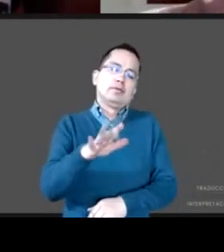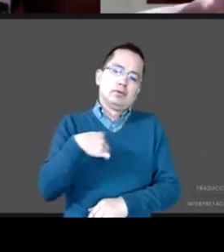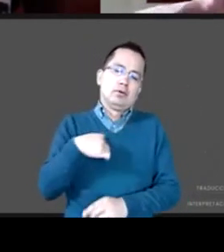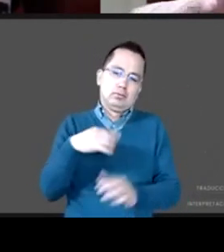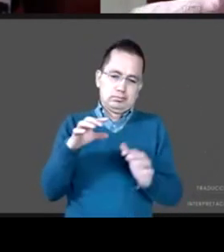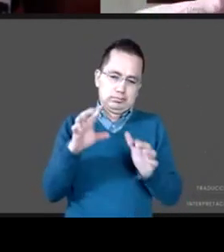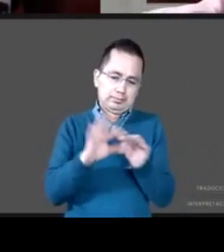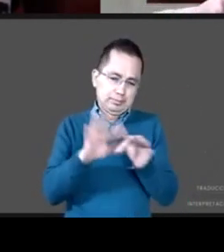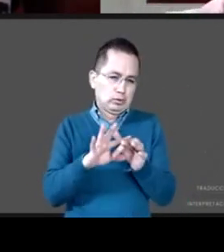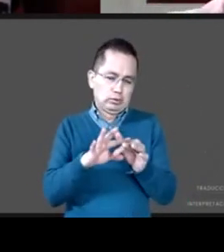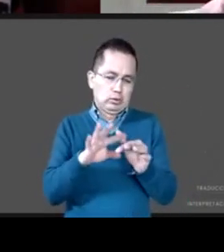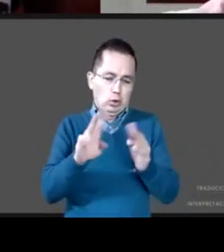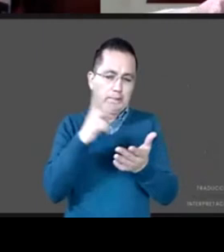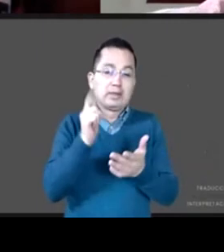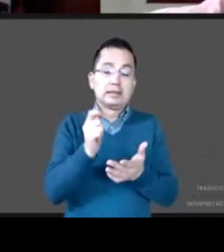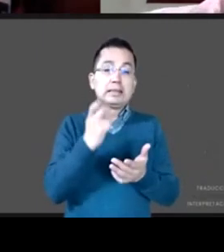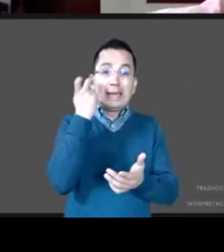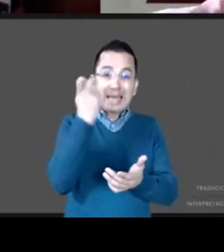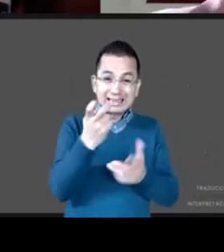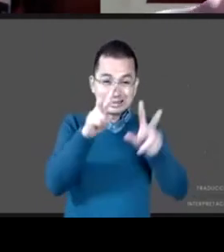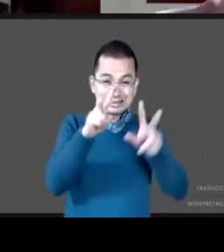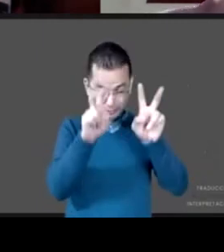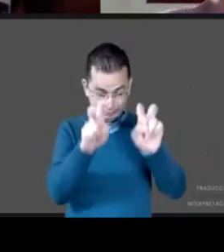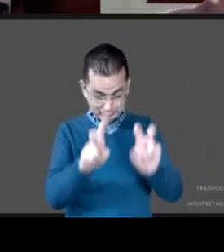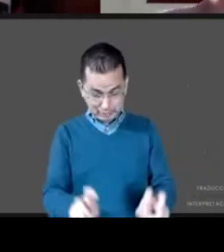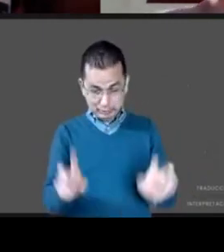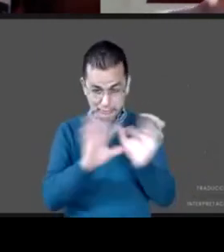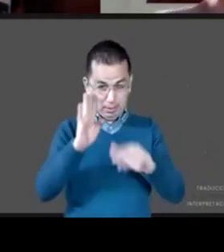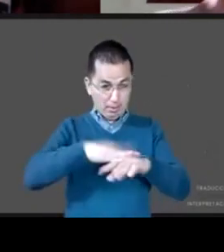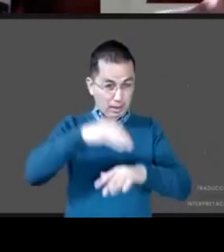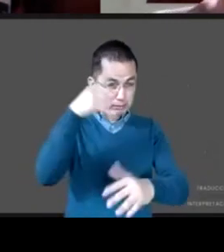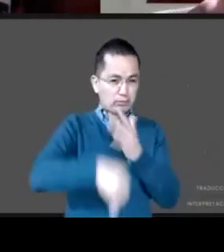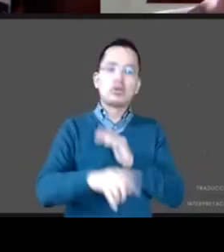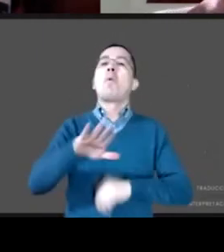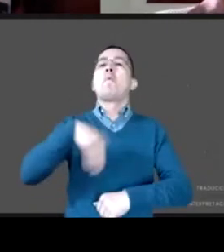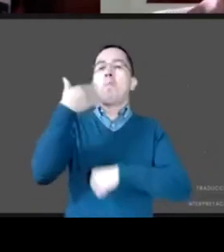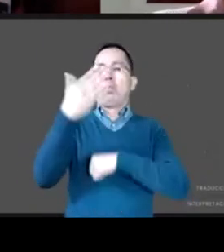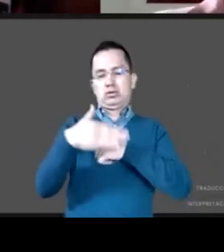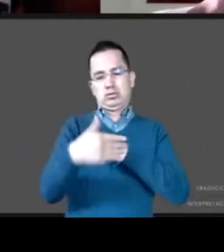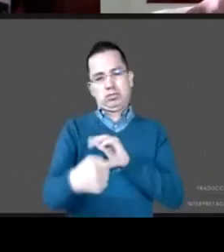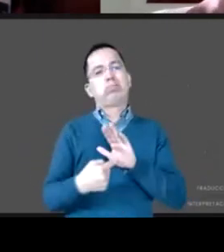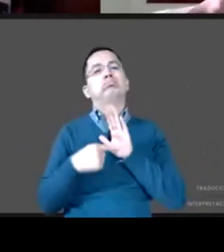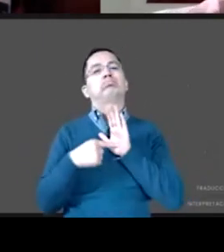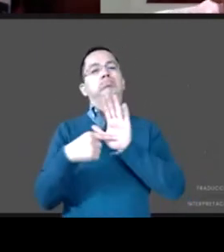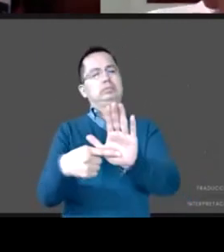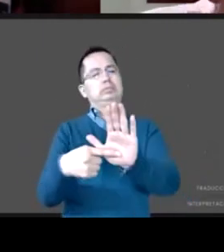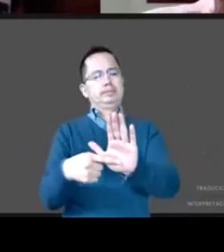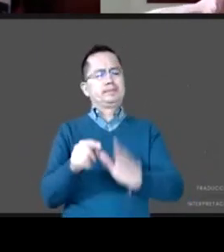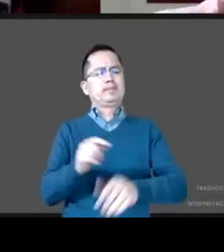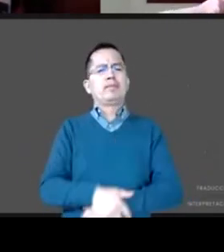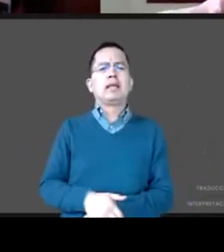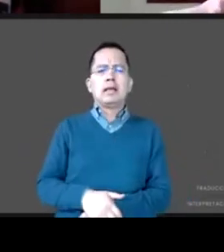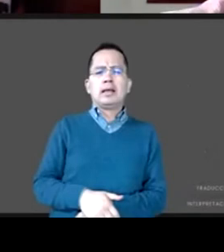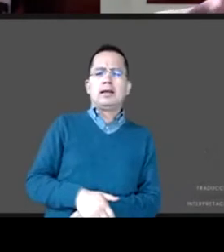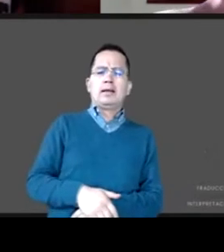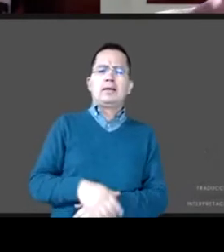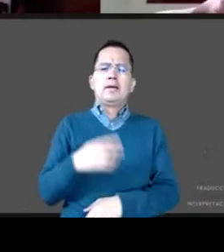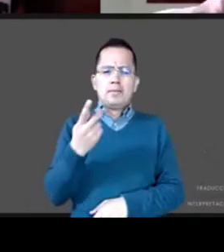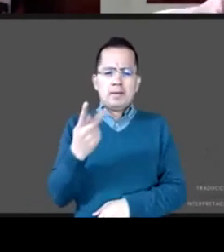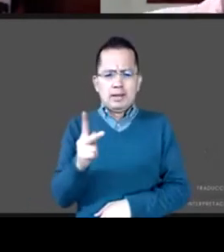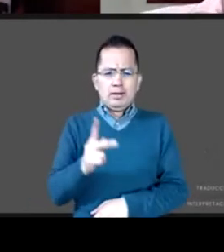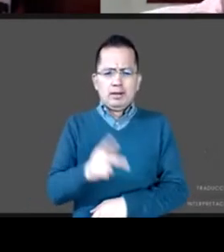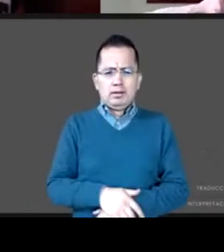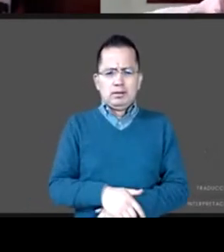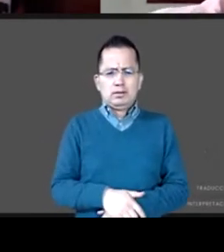completa y robusta de estos diagnósticos y evaluaciones que hemos hecho los programas prioritarios pero al menos